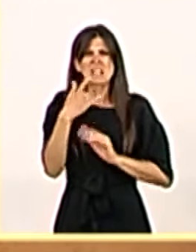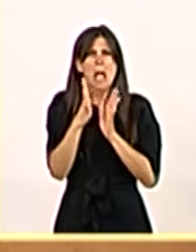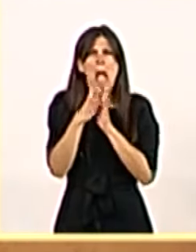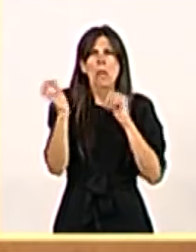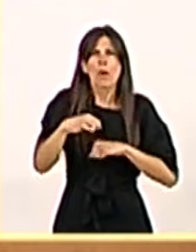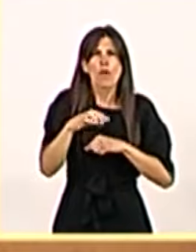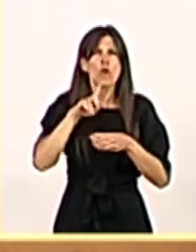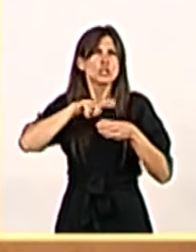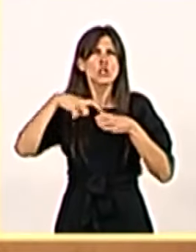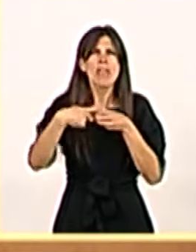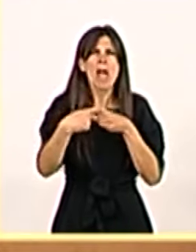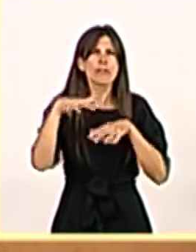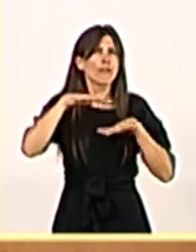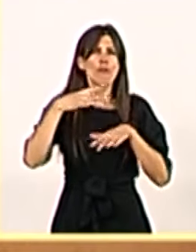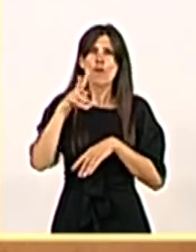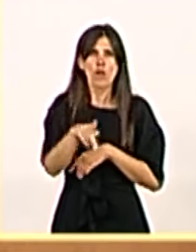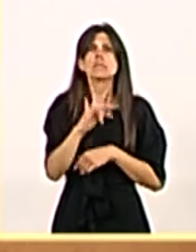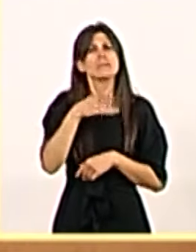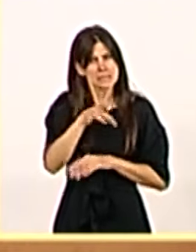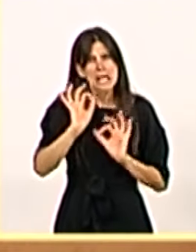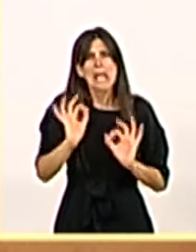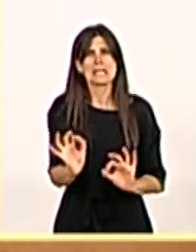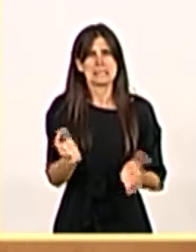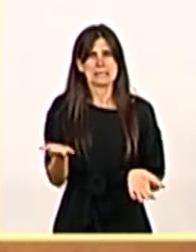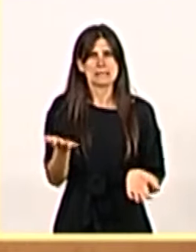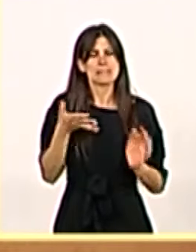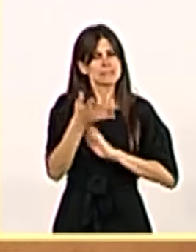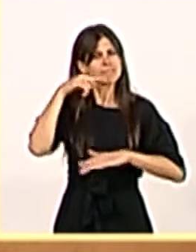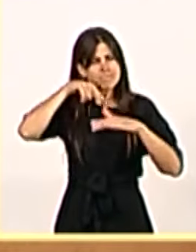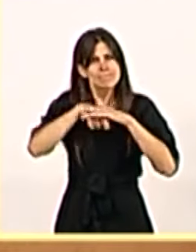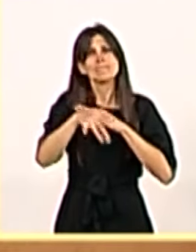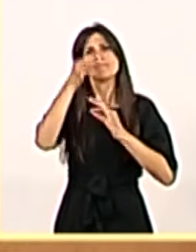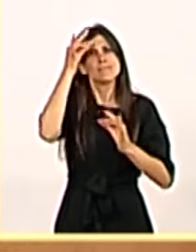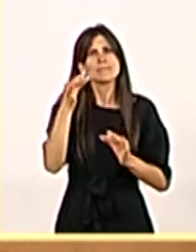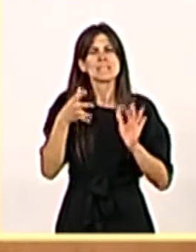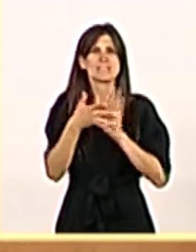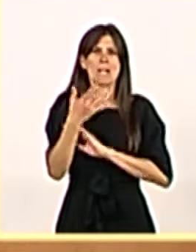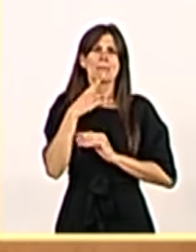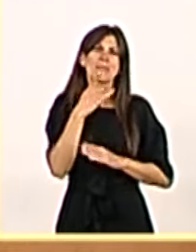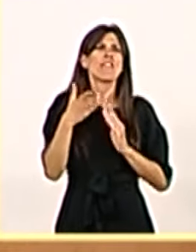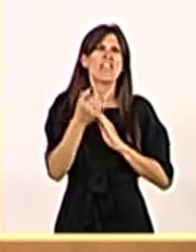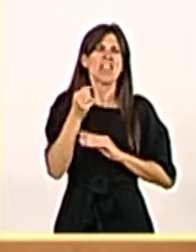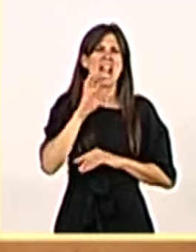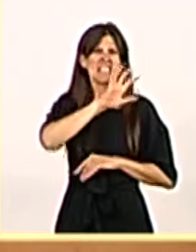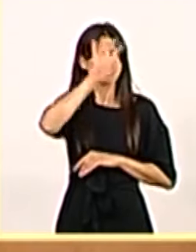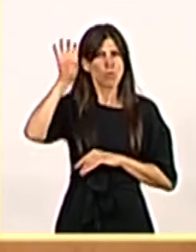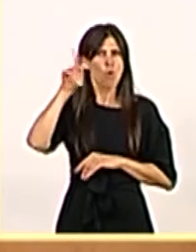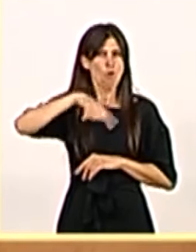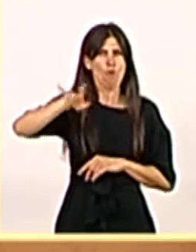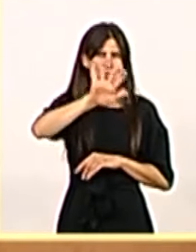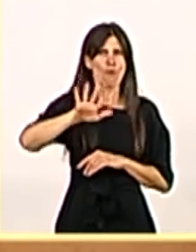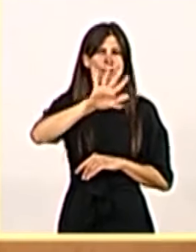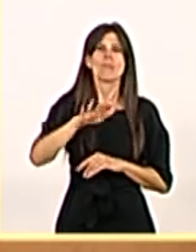que profundiza en el federalismo. Porque para hacer posible esto, el acuerdo establece un instrumento, la